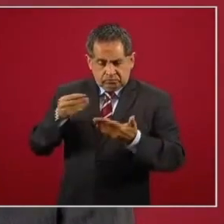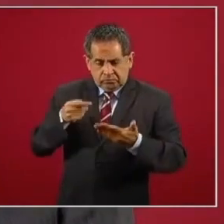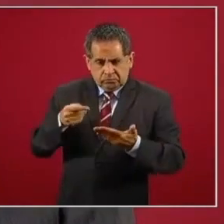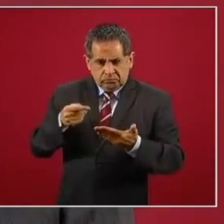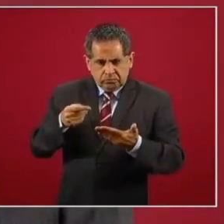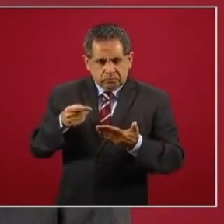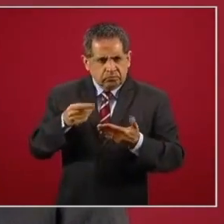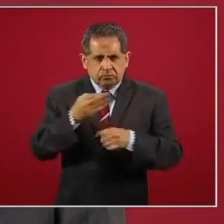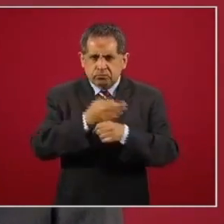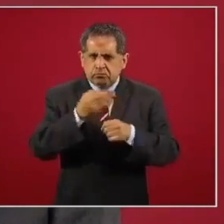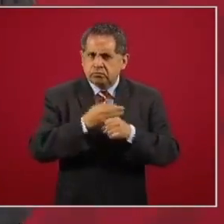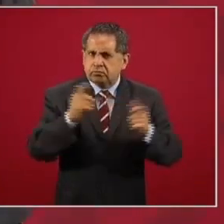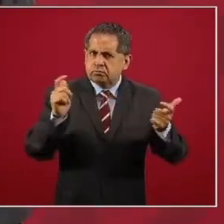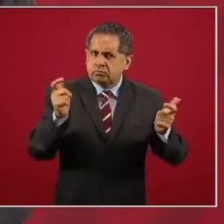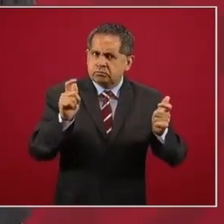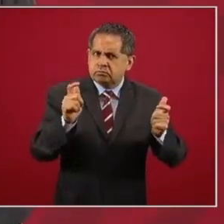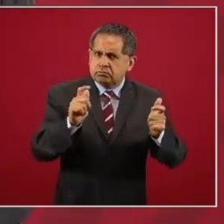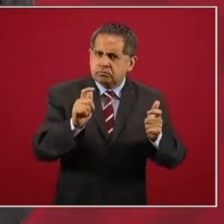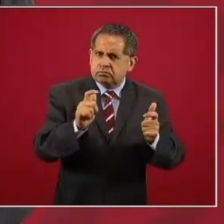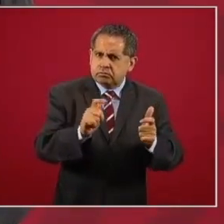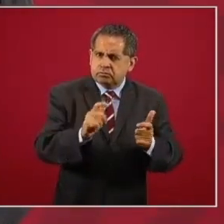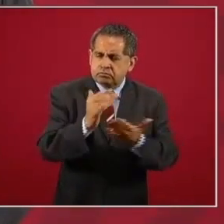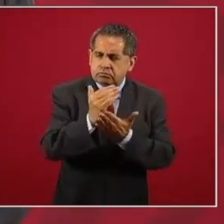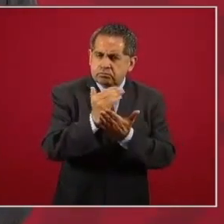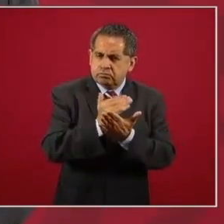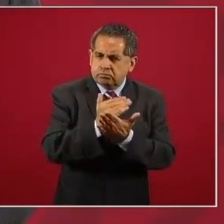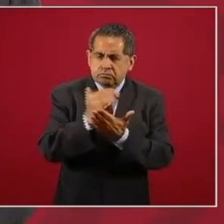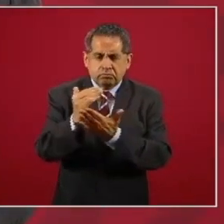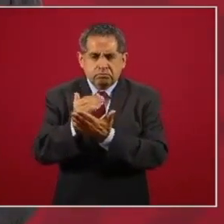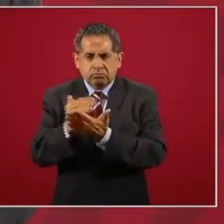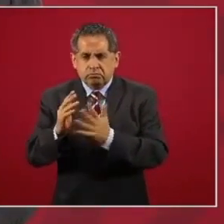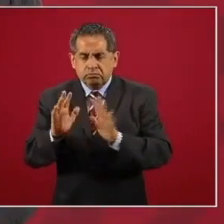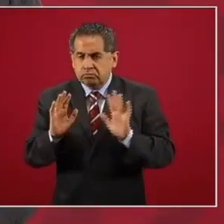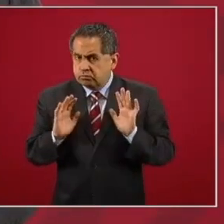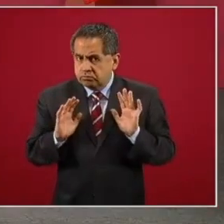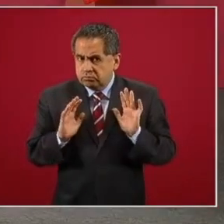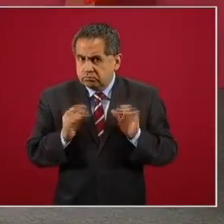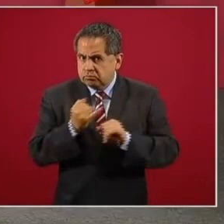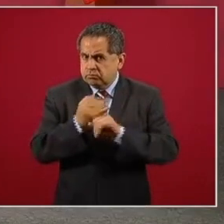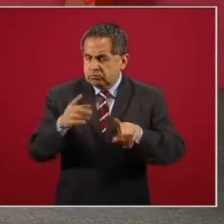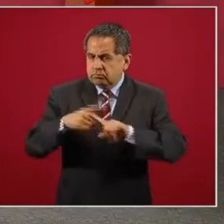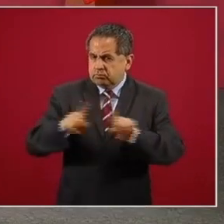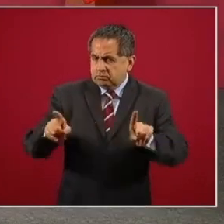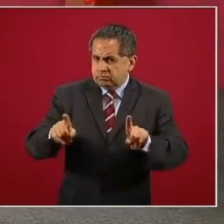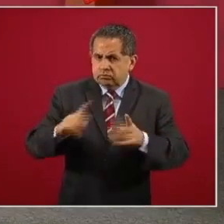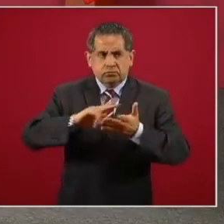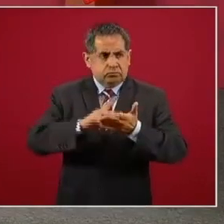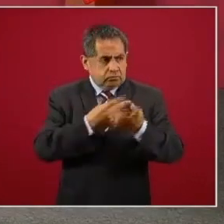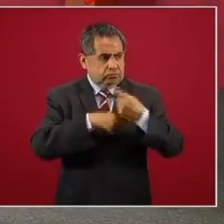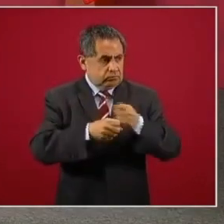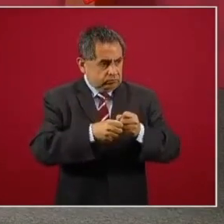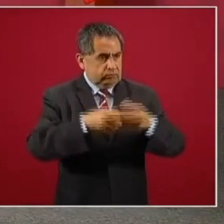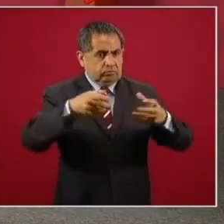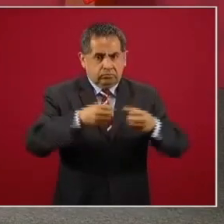está perdiendo fuerza, no tengo información de rebrotes,